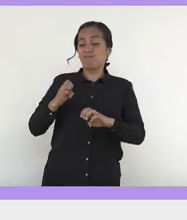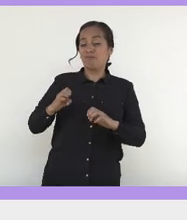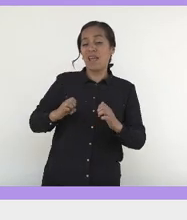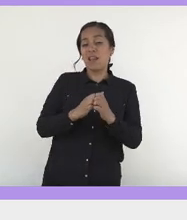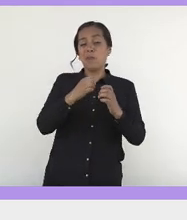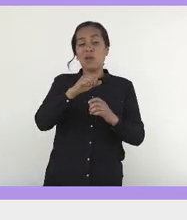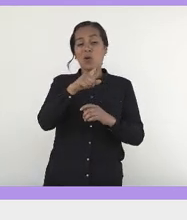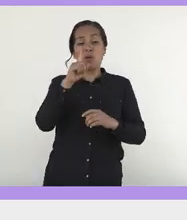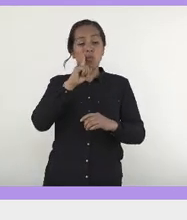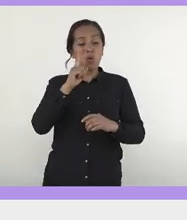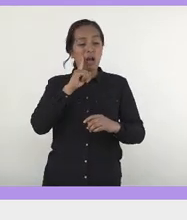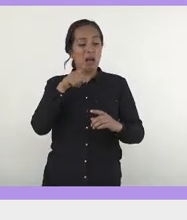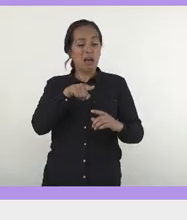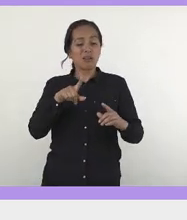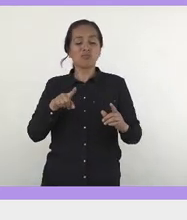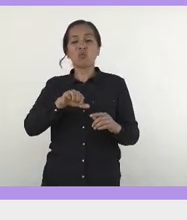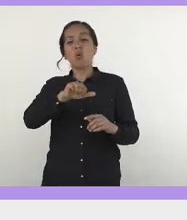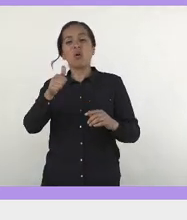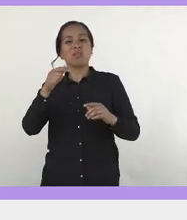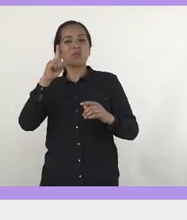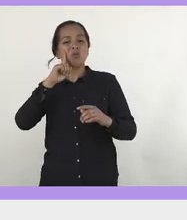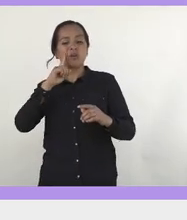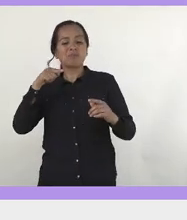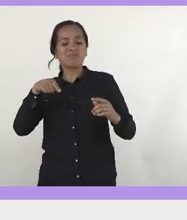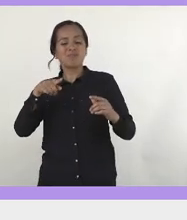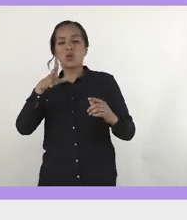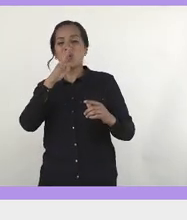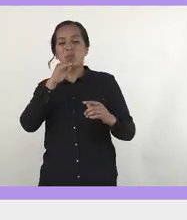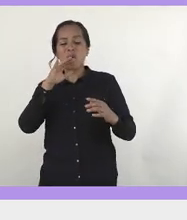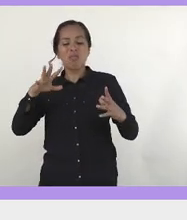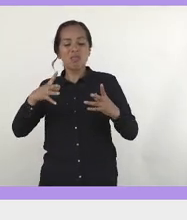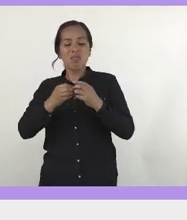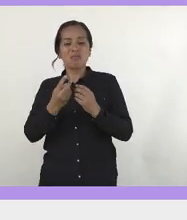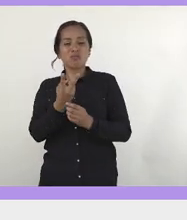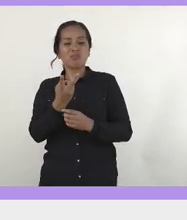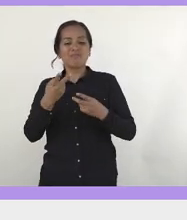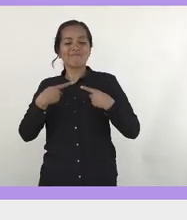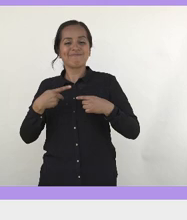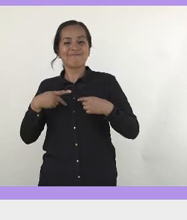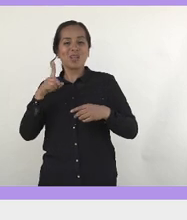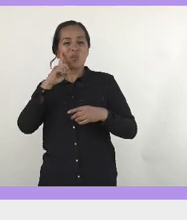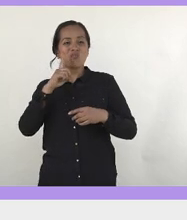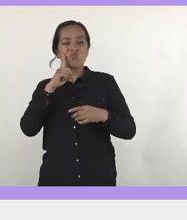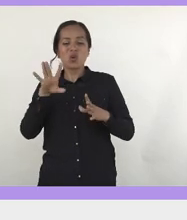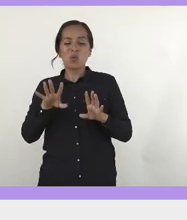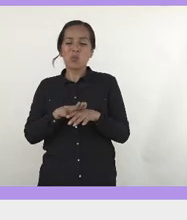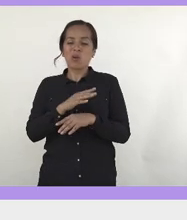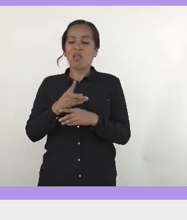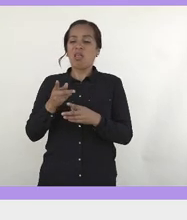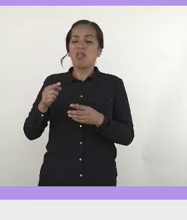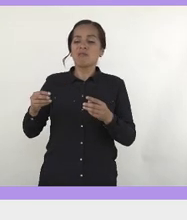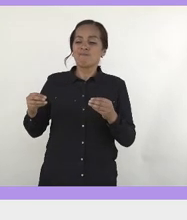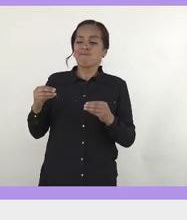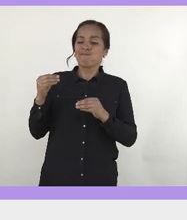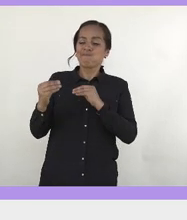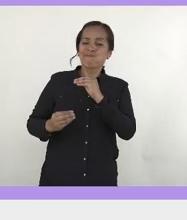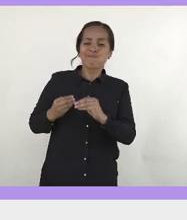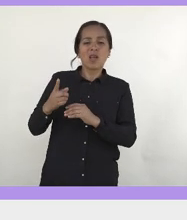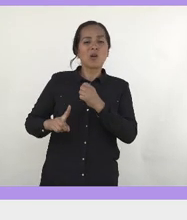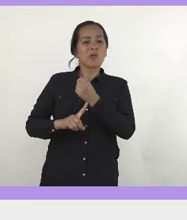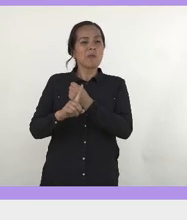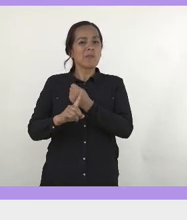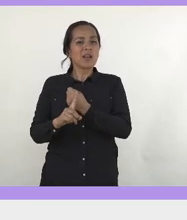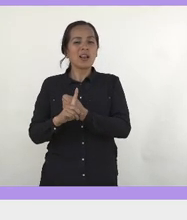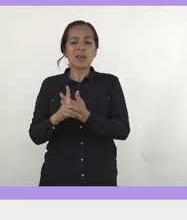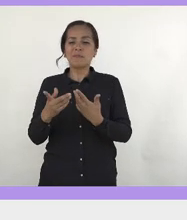que nosotras no podemos estar juntas, porque somos conflictivas, que nos vivimos peleando, casi que nos